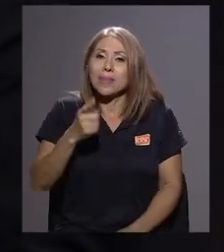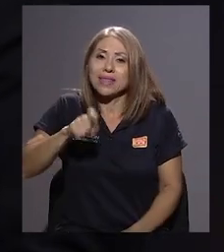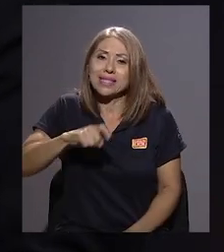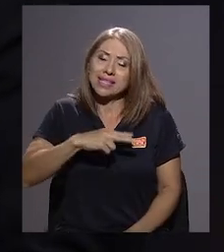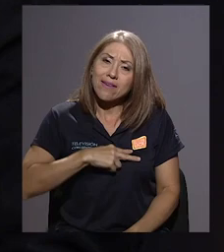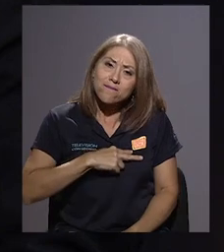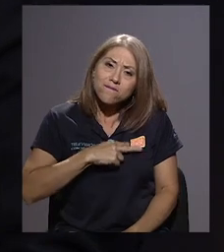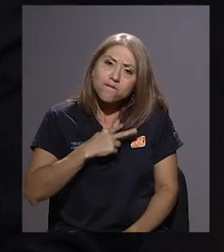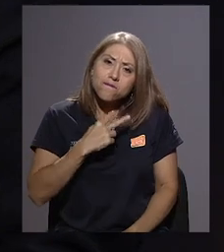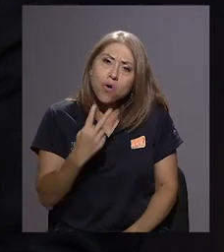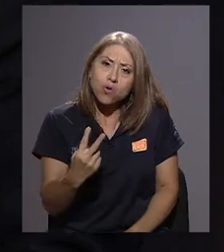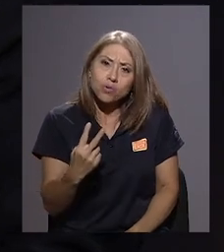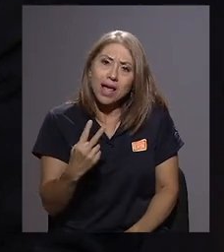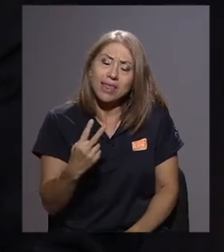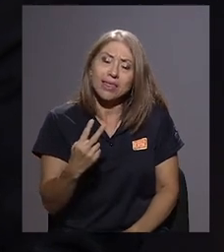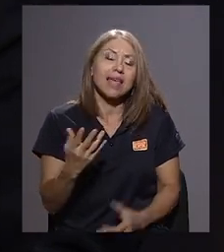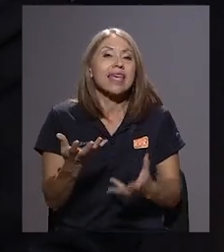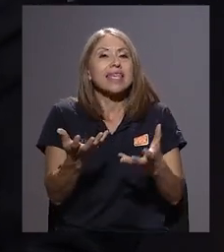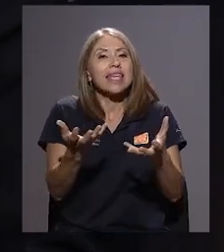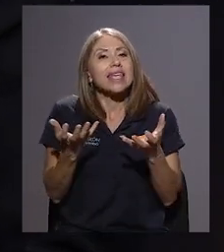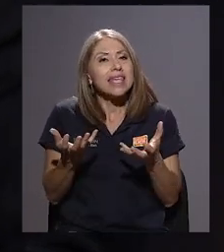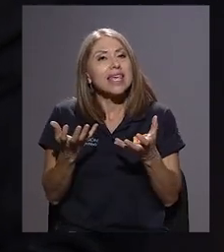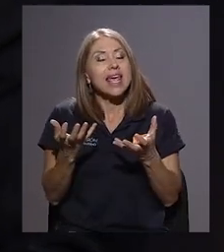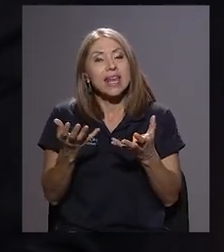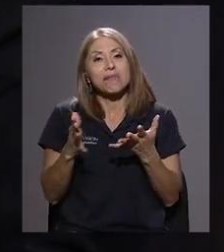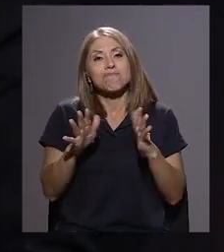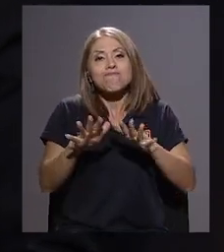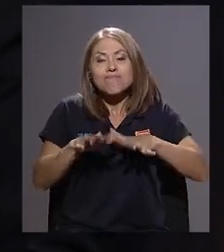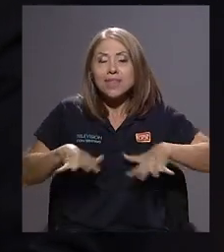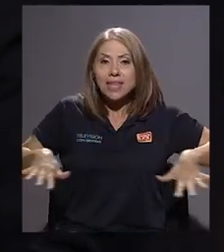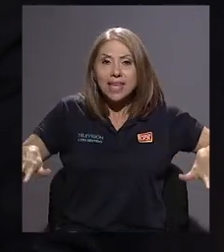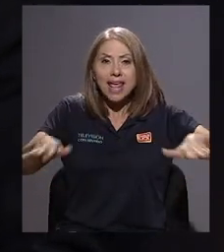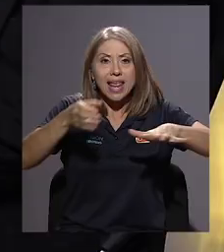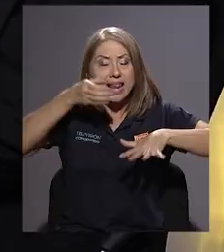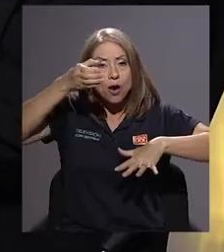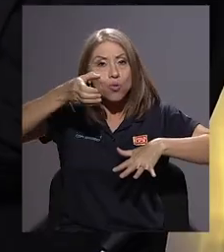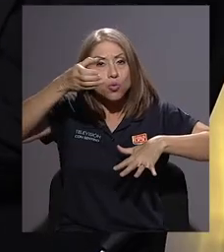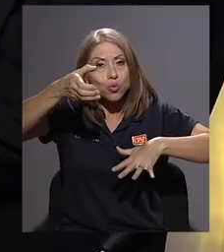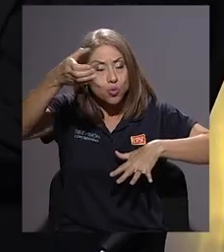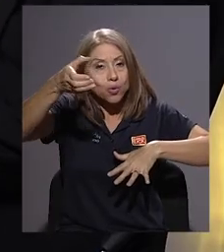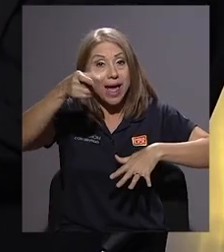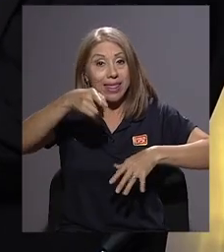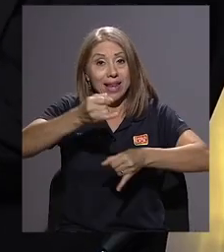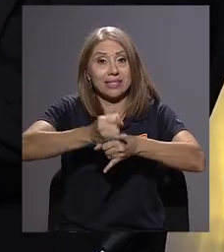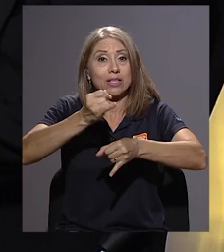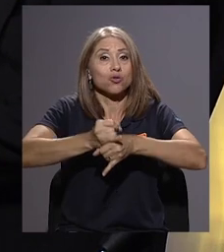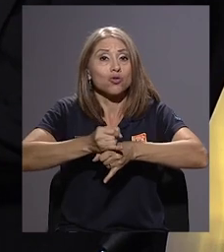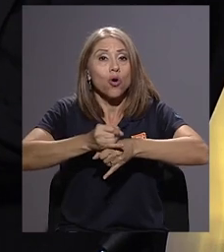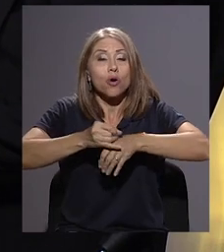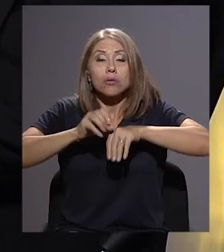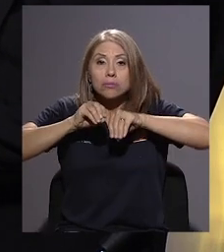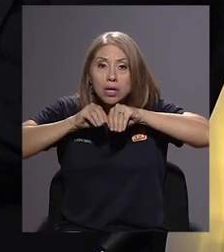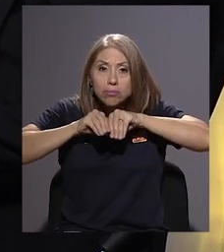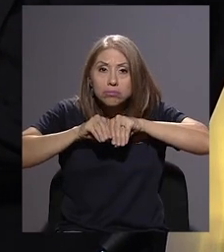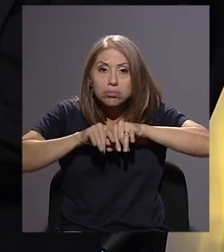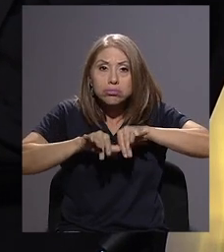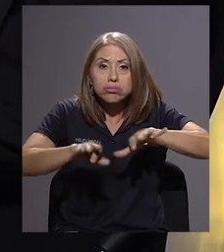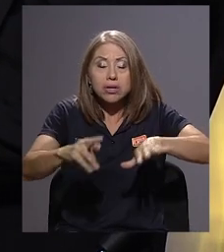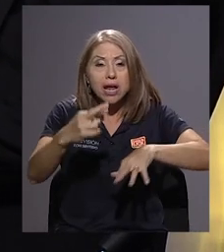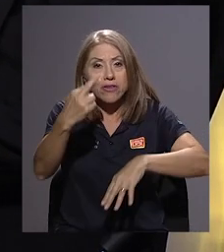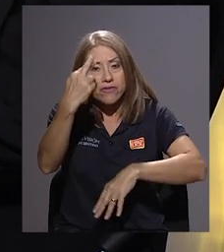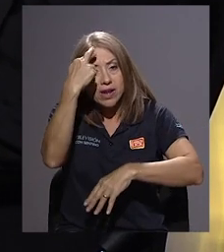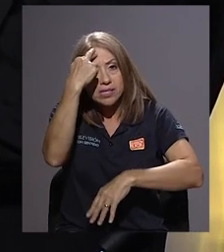querer meter dentro de la cultura, como decía Roberto, de la respectiva institución, ese